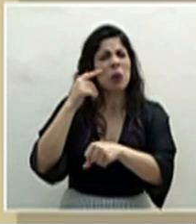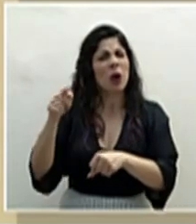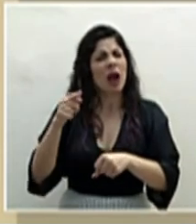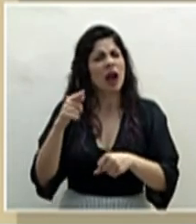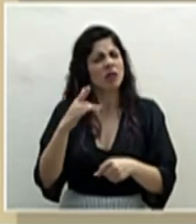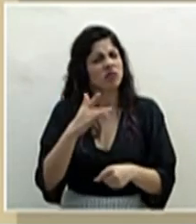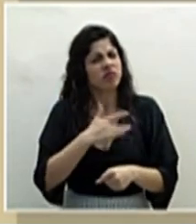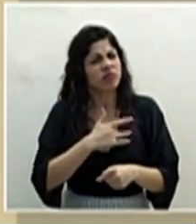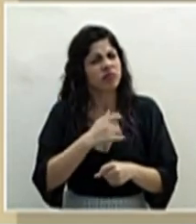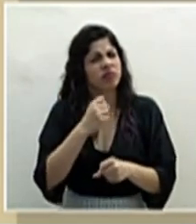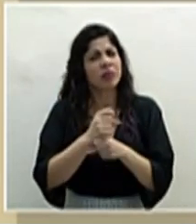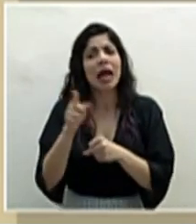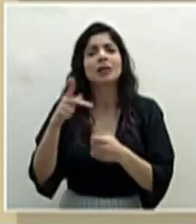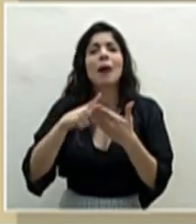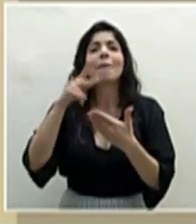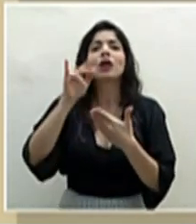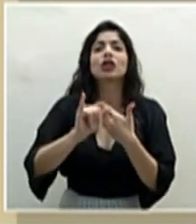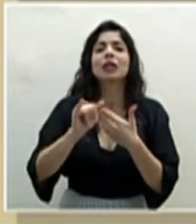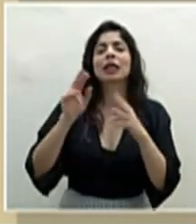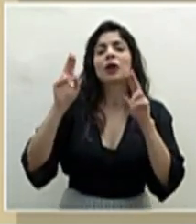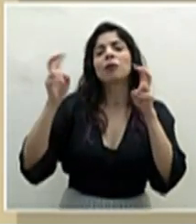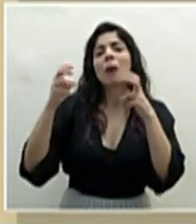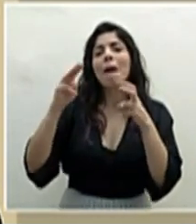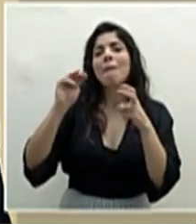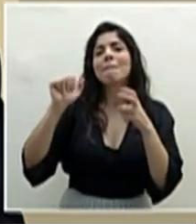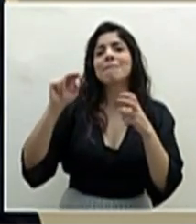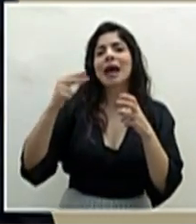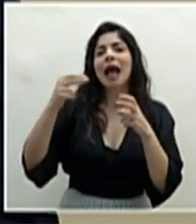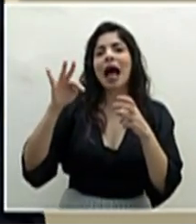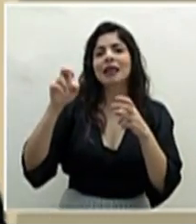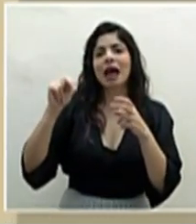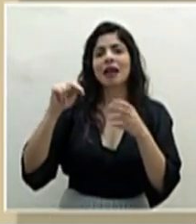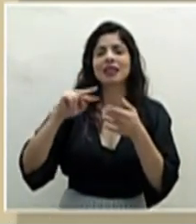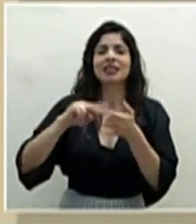es el Proyecto Manhattan de Costa Rica, así que felicidades.